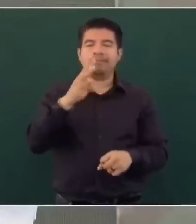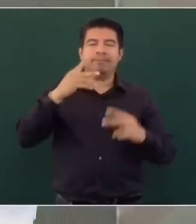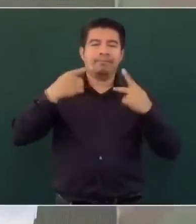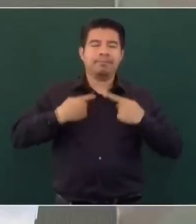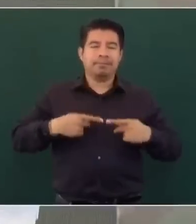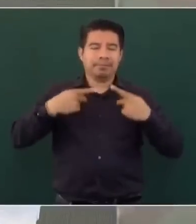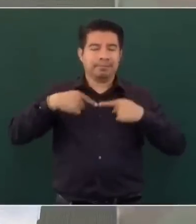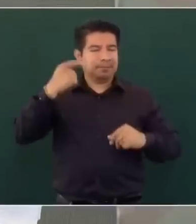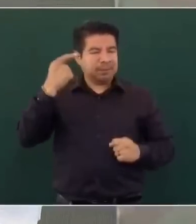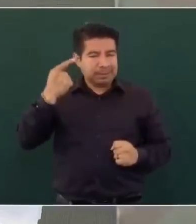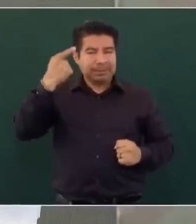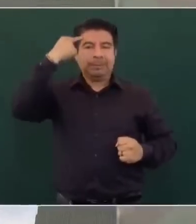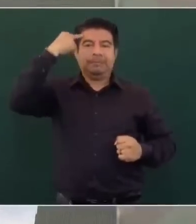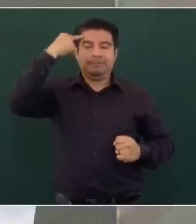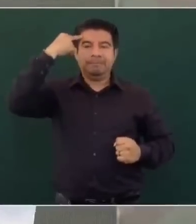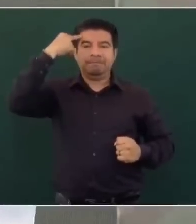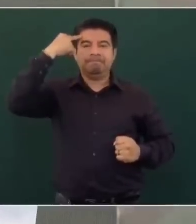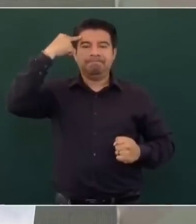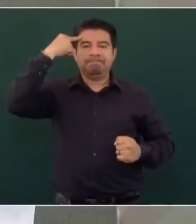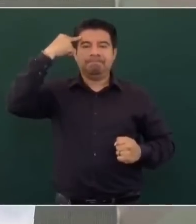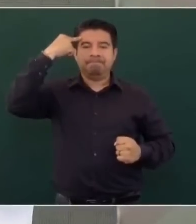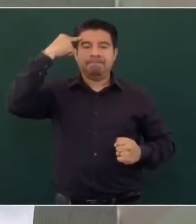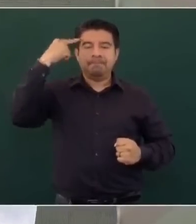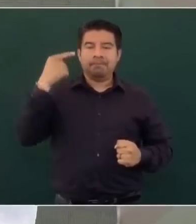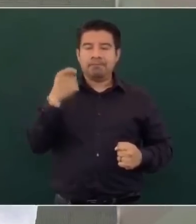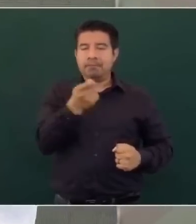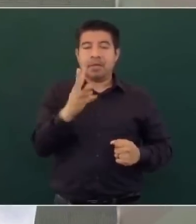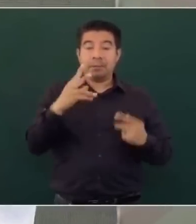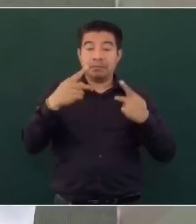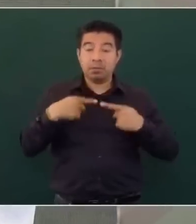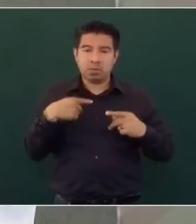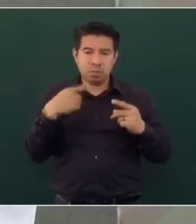no deja pasar nada.